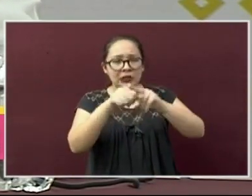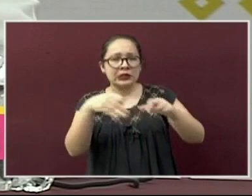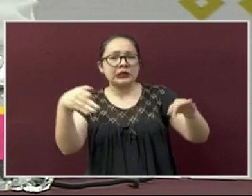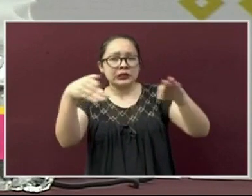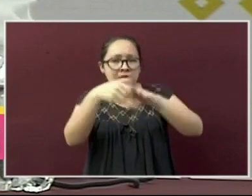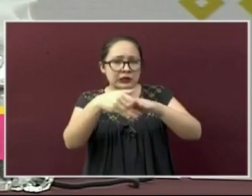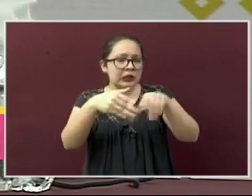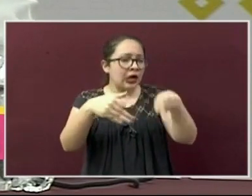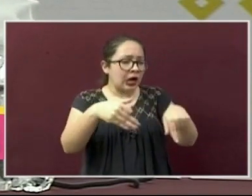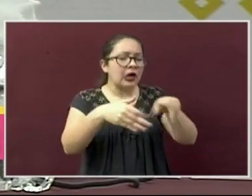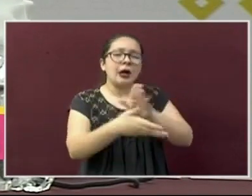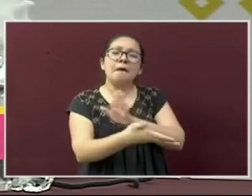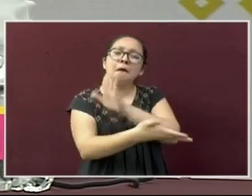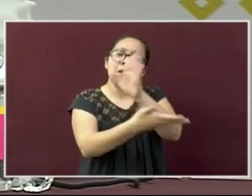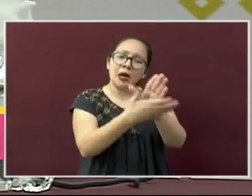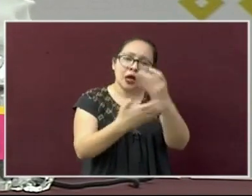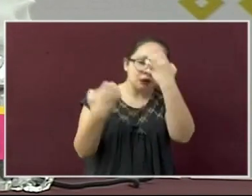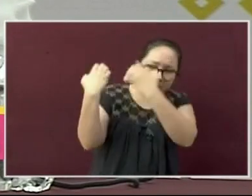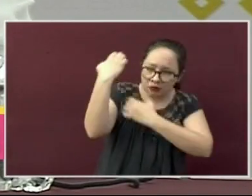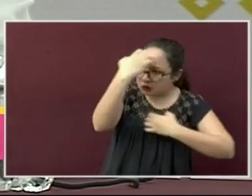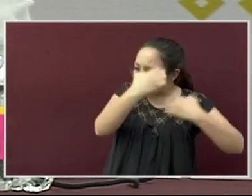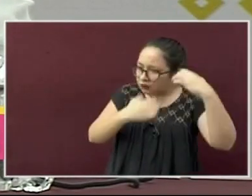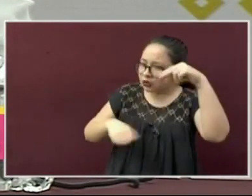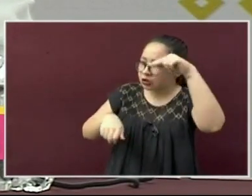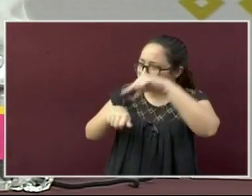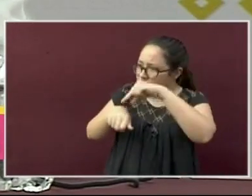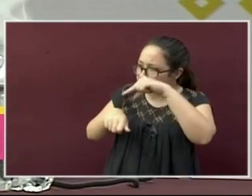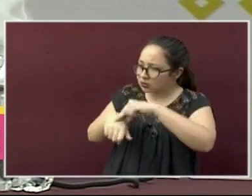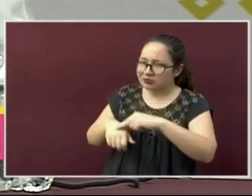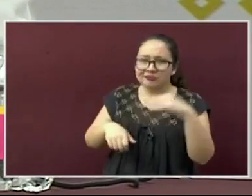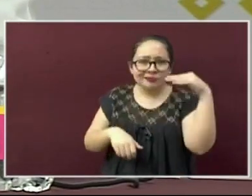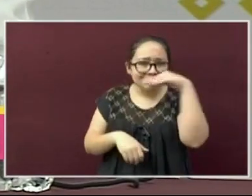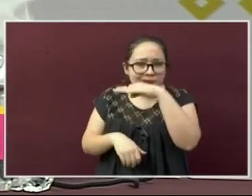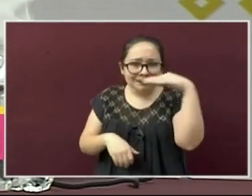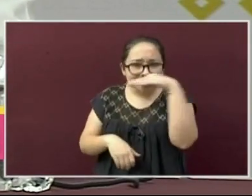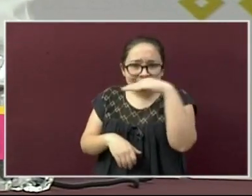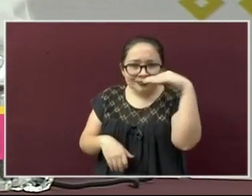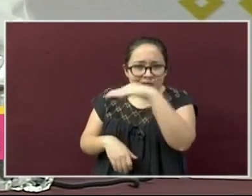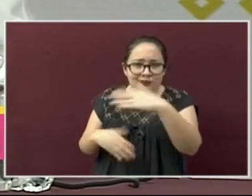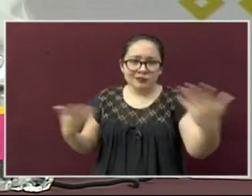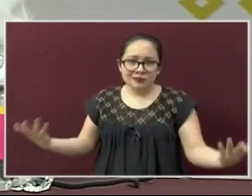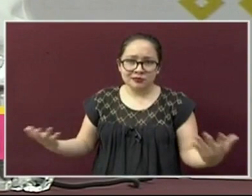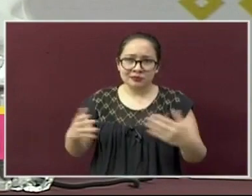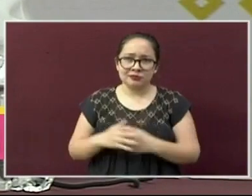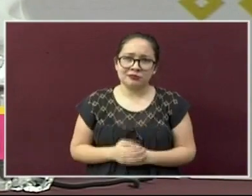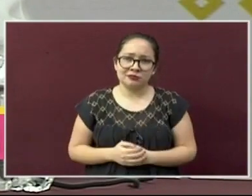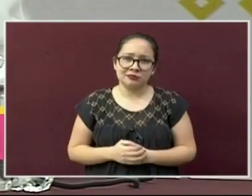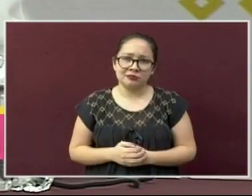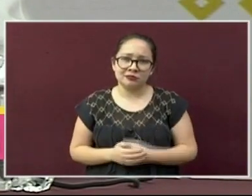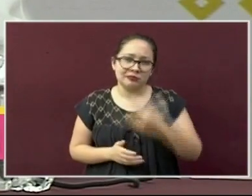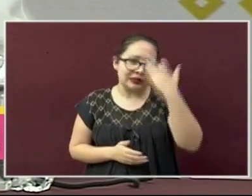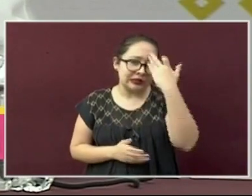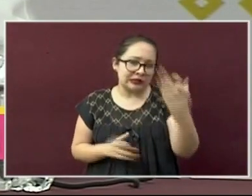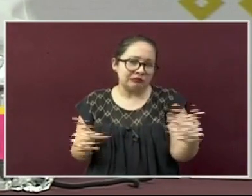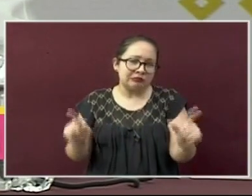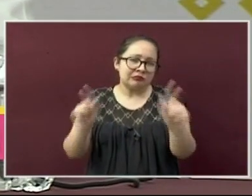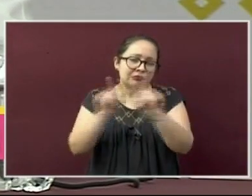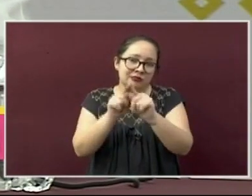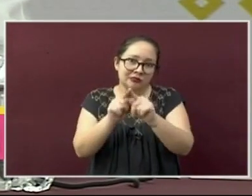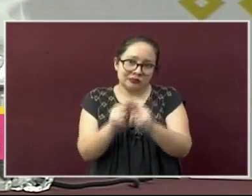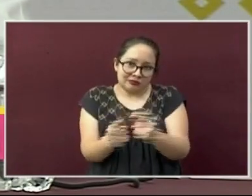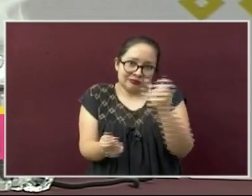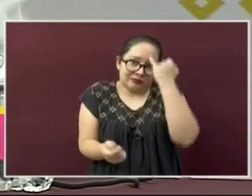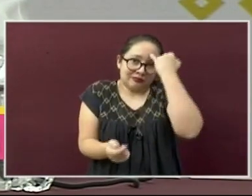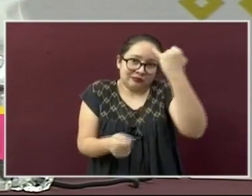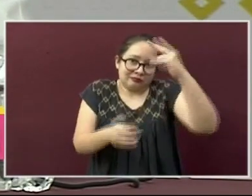a solicitar valoración médica. Es gratuita. Es solo un momento el que van a dedicar